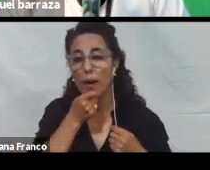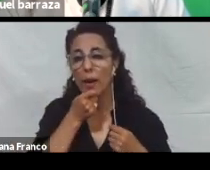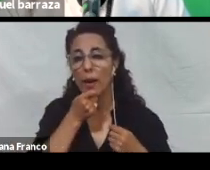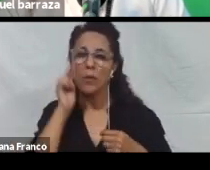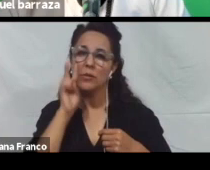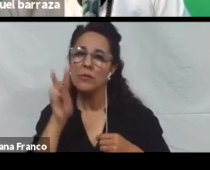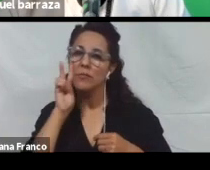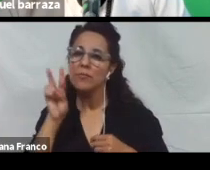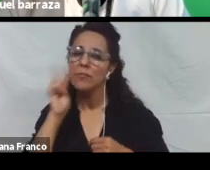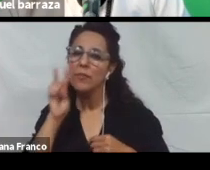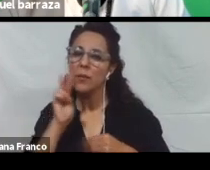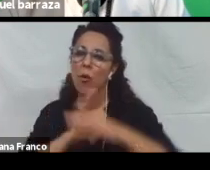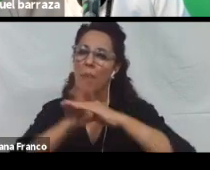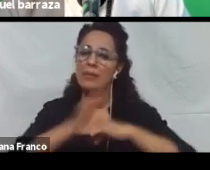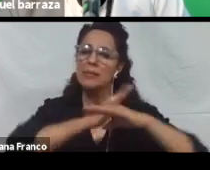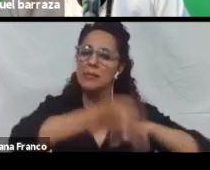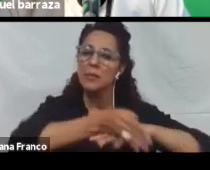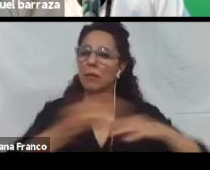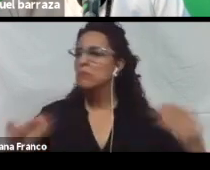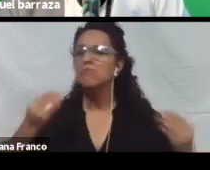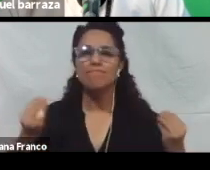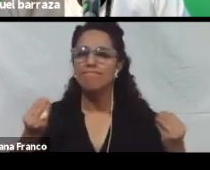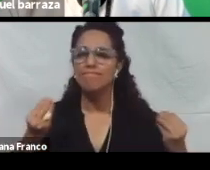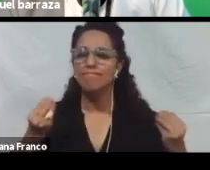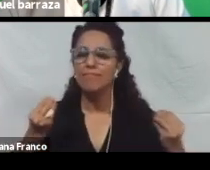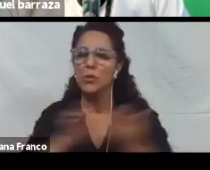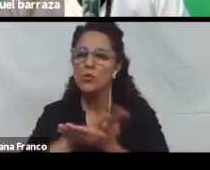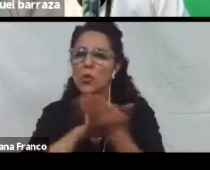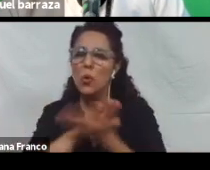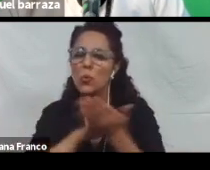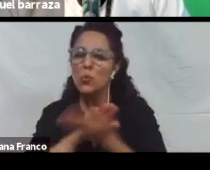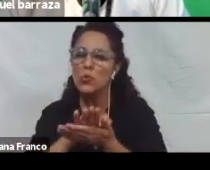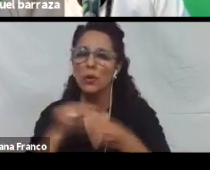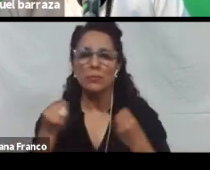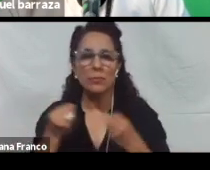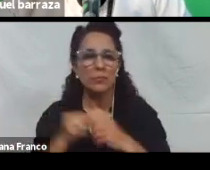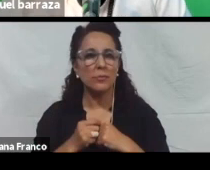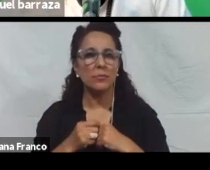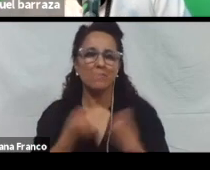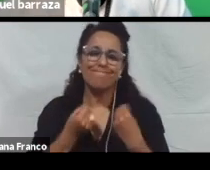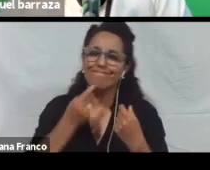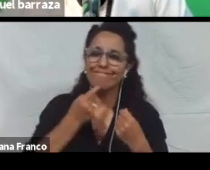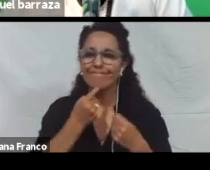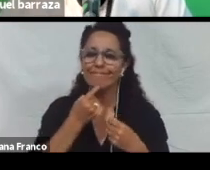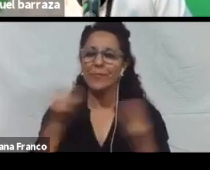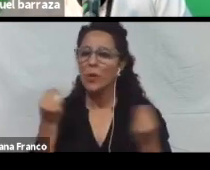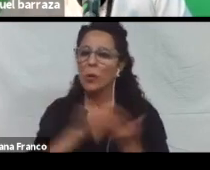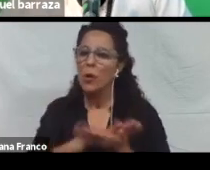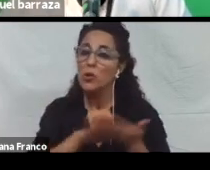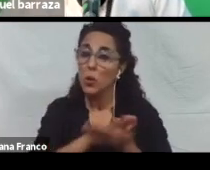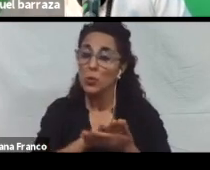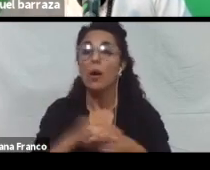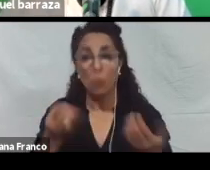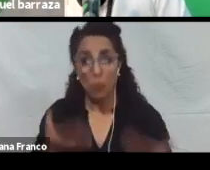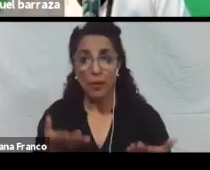problemas de accesibilidad. Que me diga. ¿Cómo puedo solucionarlo? Me dice que esta tabla no es accesible. ¿Cómo la puedo solucionar? Bueno. La herramienta me